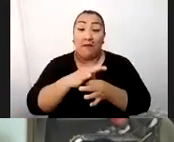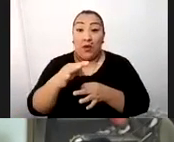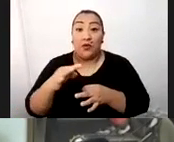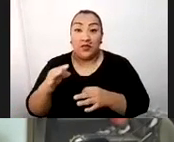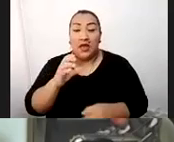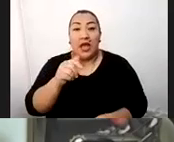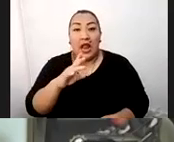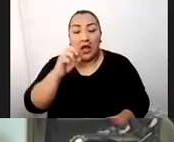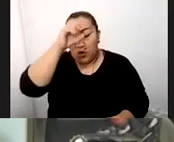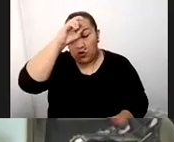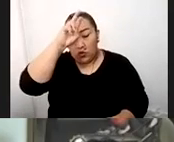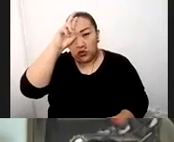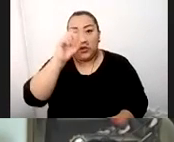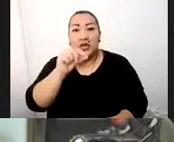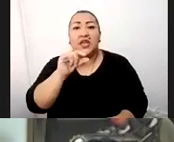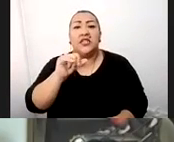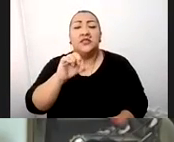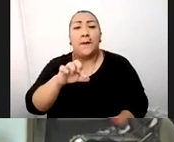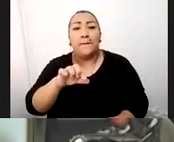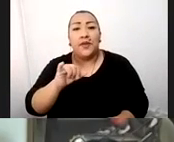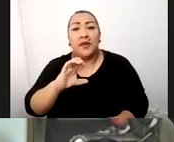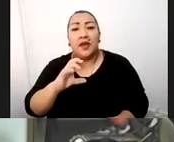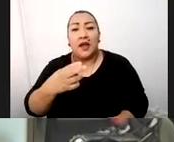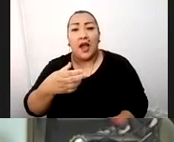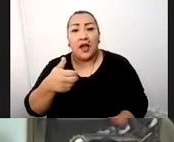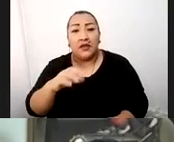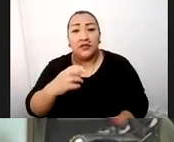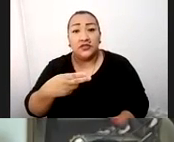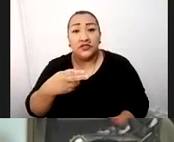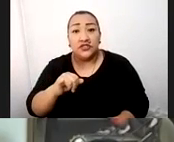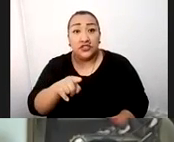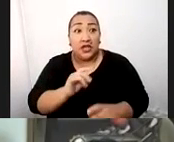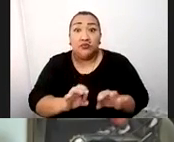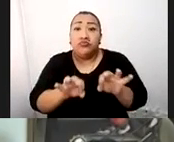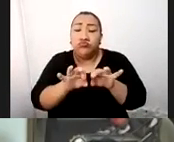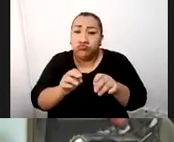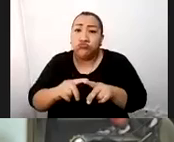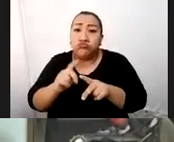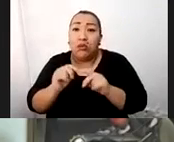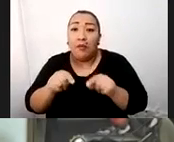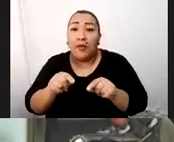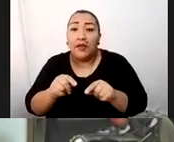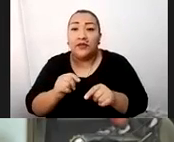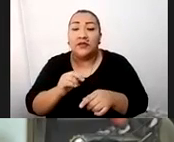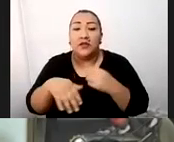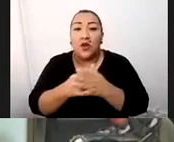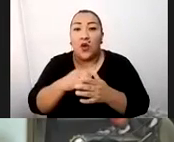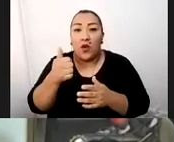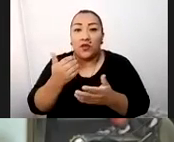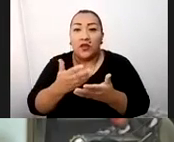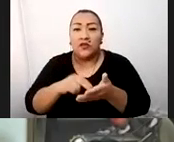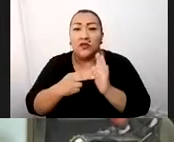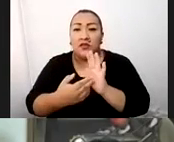Cusco y además Gispicachis también, tienen una vocación más receptiva. Este caso de las otras provincias que han podido ver